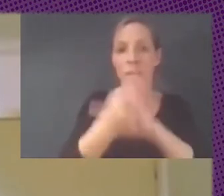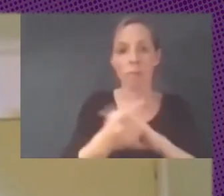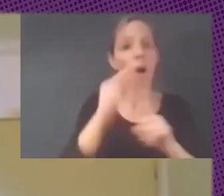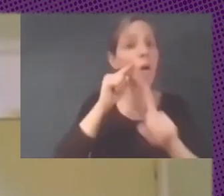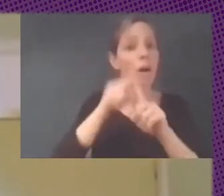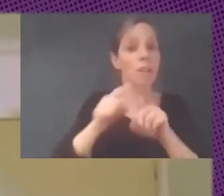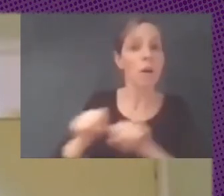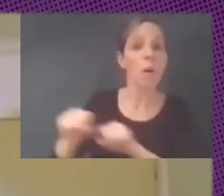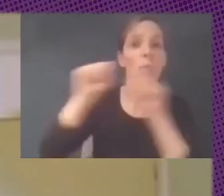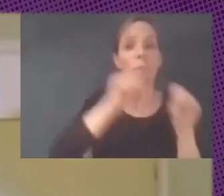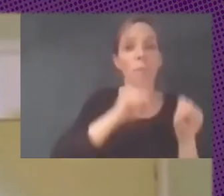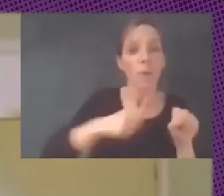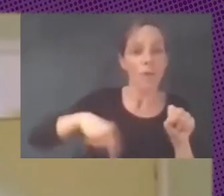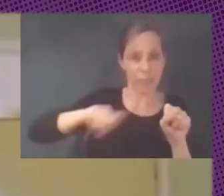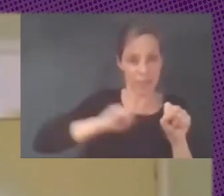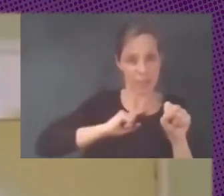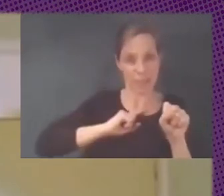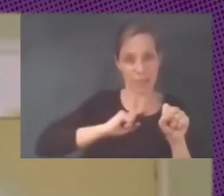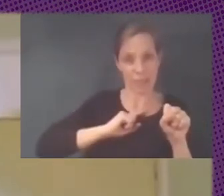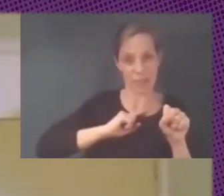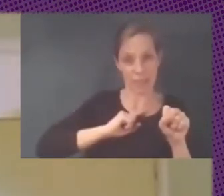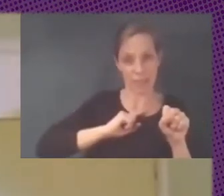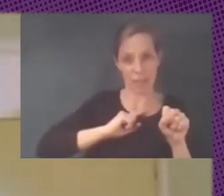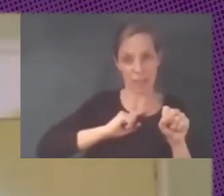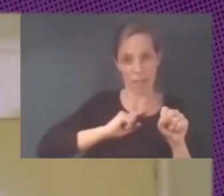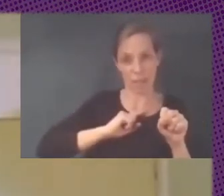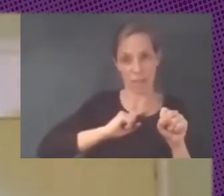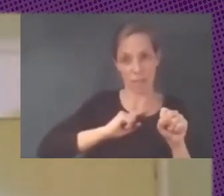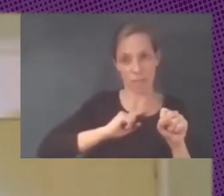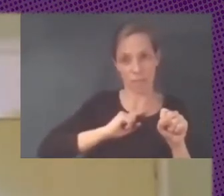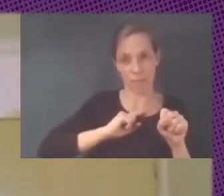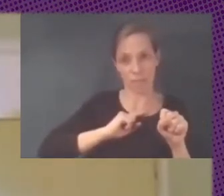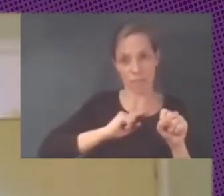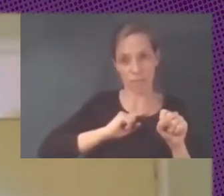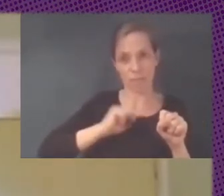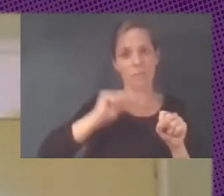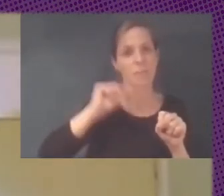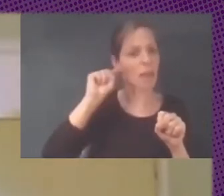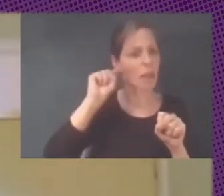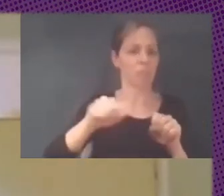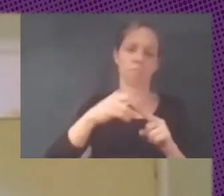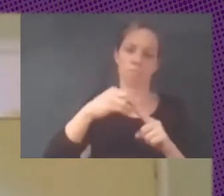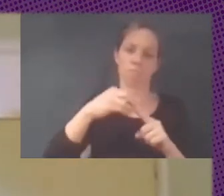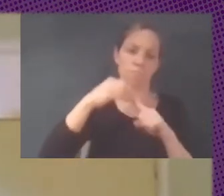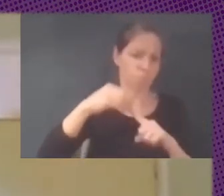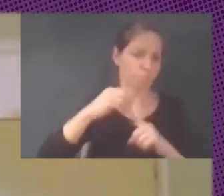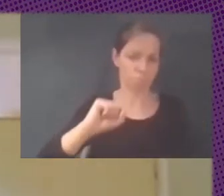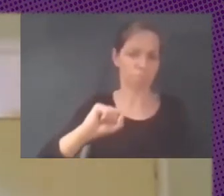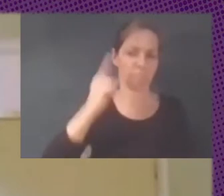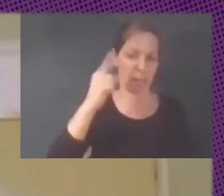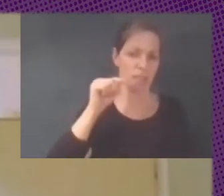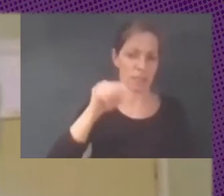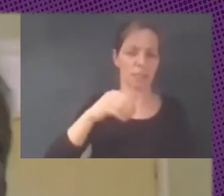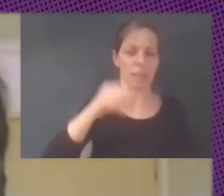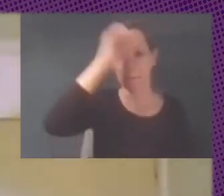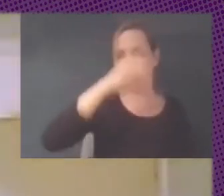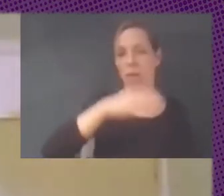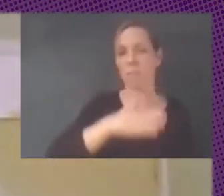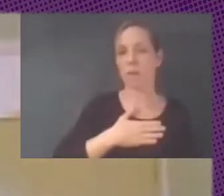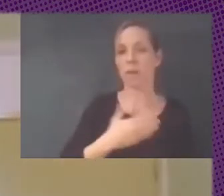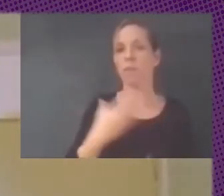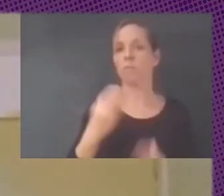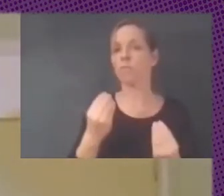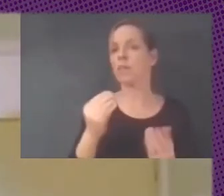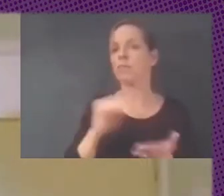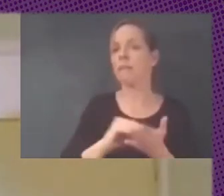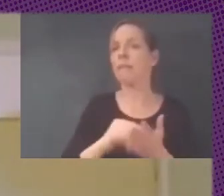para nuestra protección este es el punto central y yo pienso que muchos hablan la cuestión